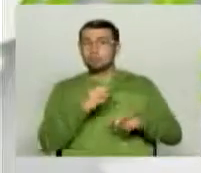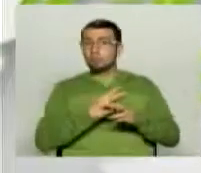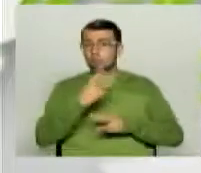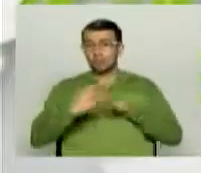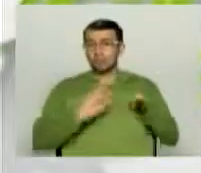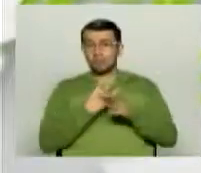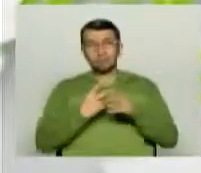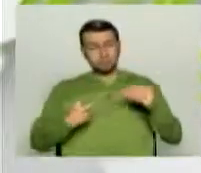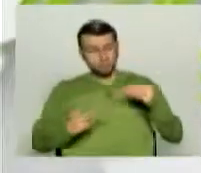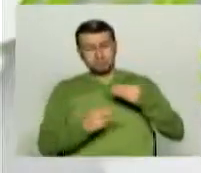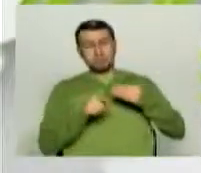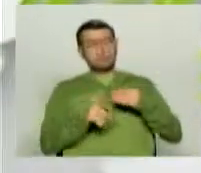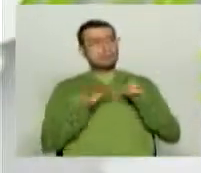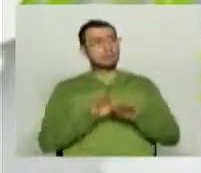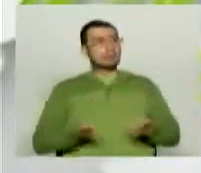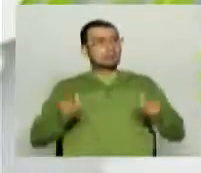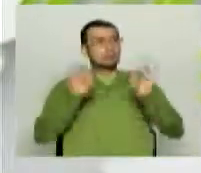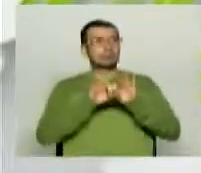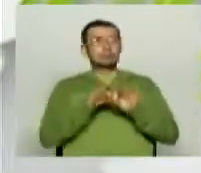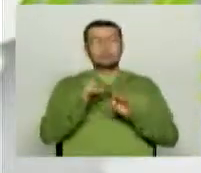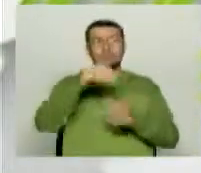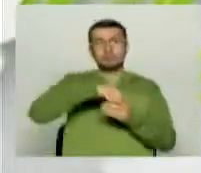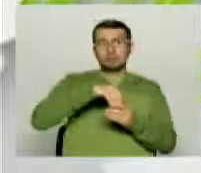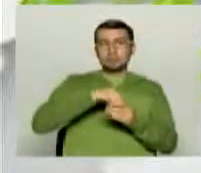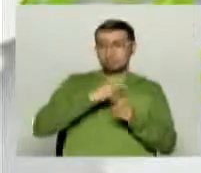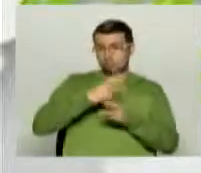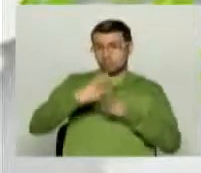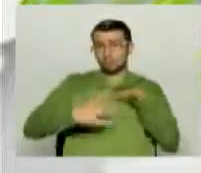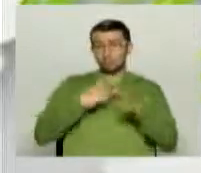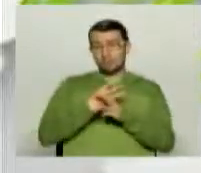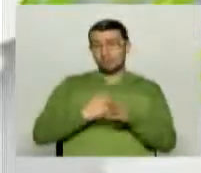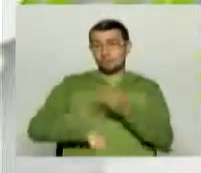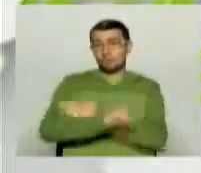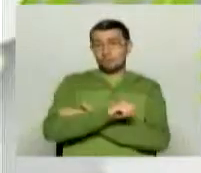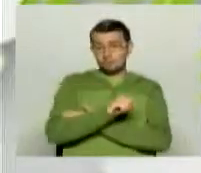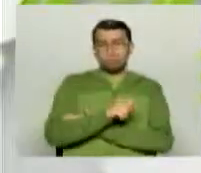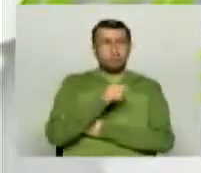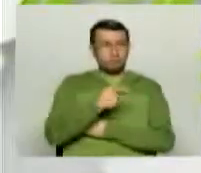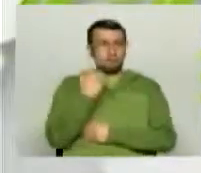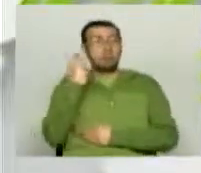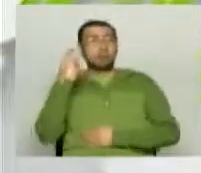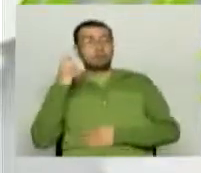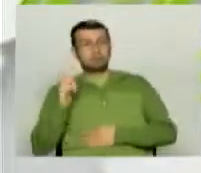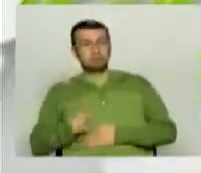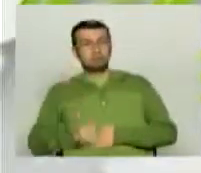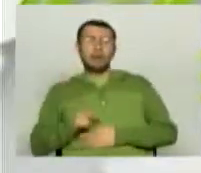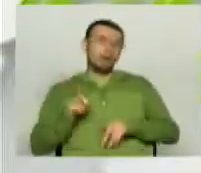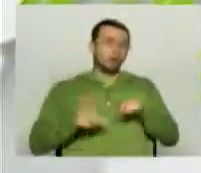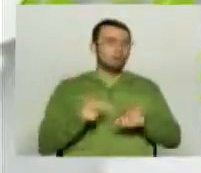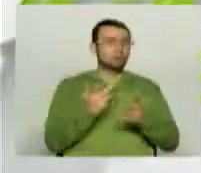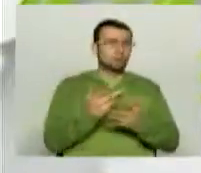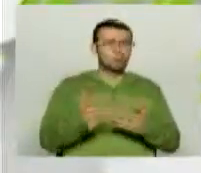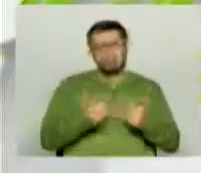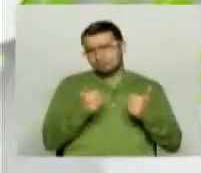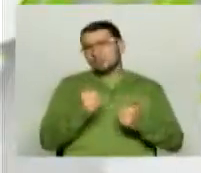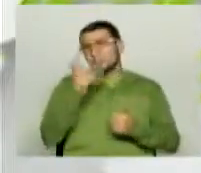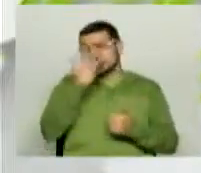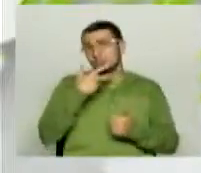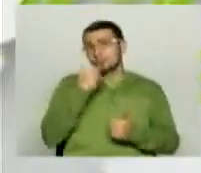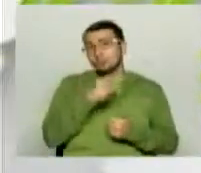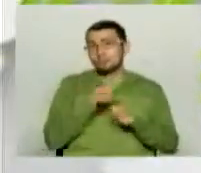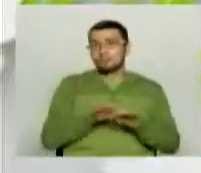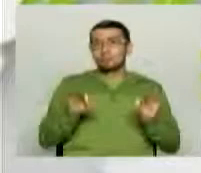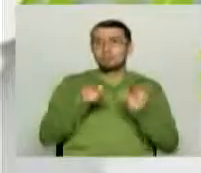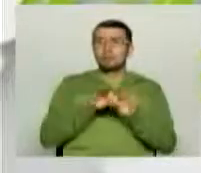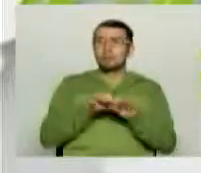evento tan importante como lo es el Mundial de Fútbol pues merecía algo más de lo que se presentó o algunos detalles bonitos, importantes, pero